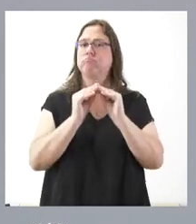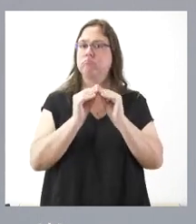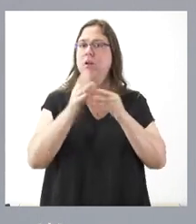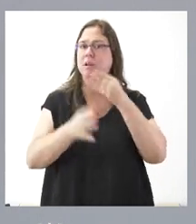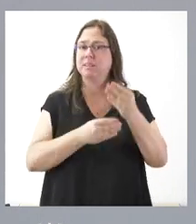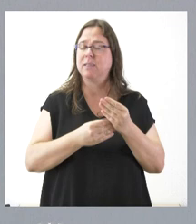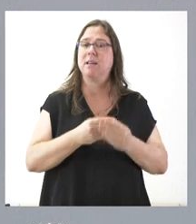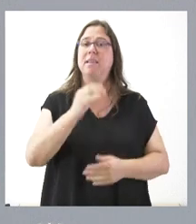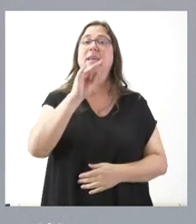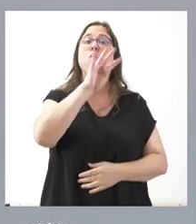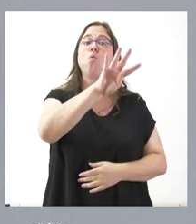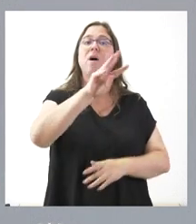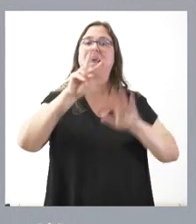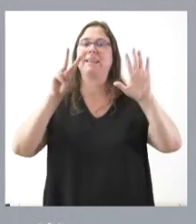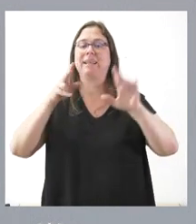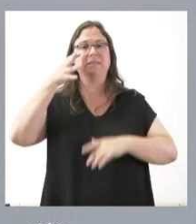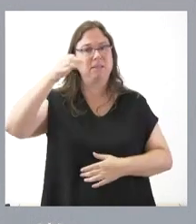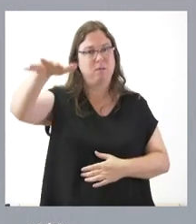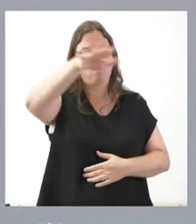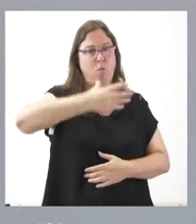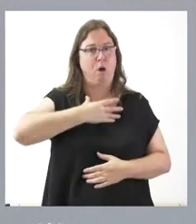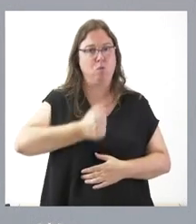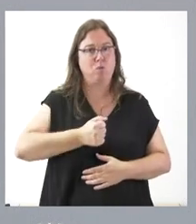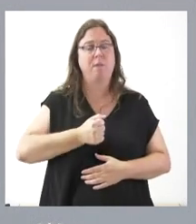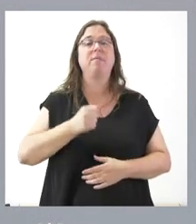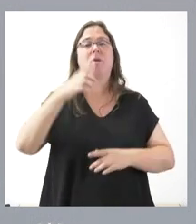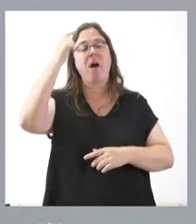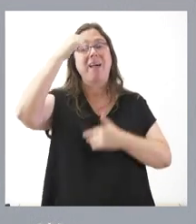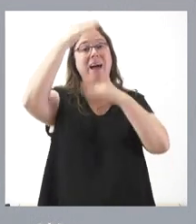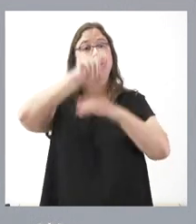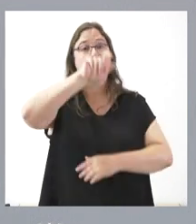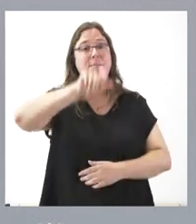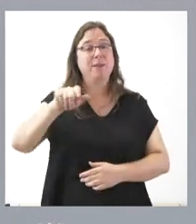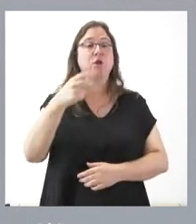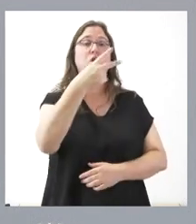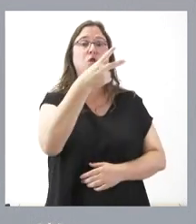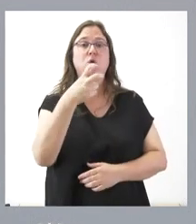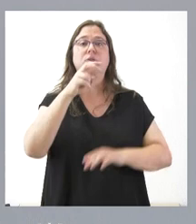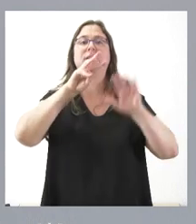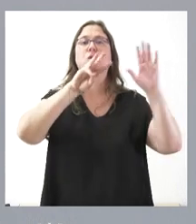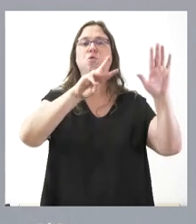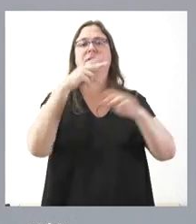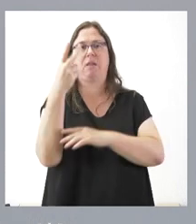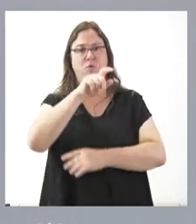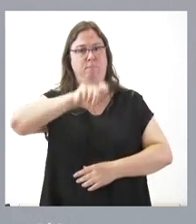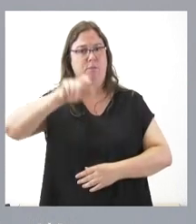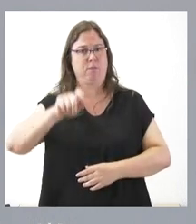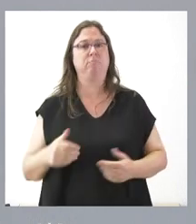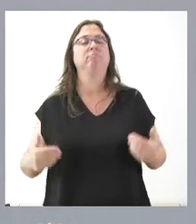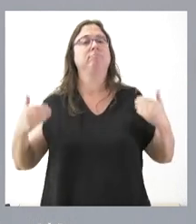en 47 municipios de la provincia y atiende a 282 personas por la entidad